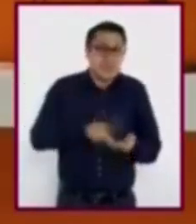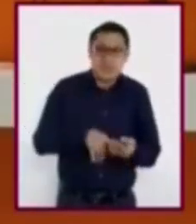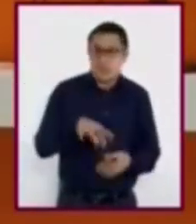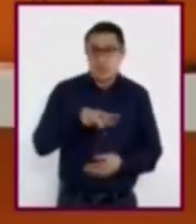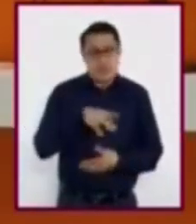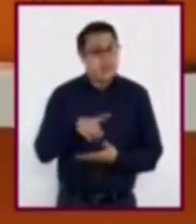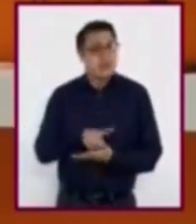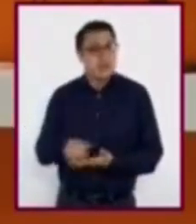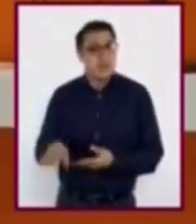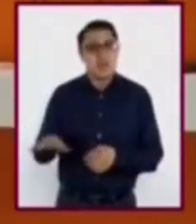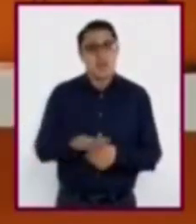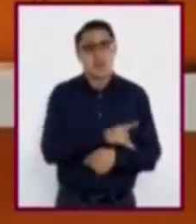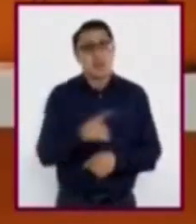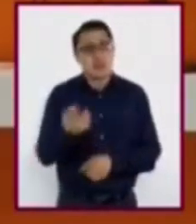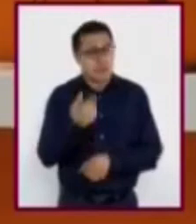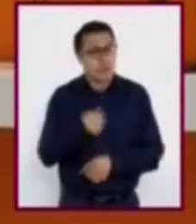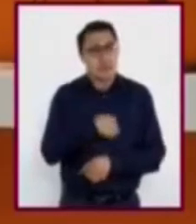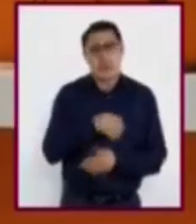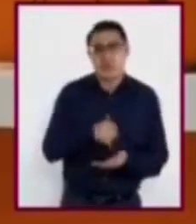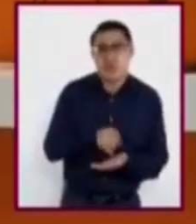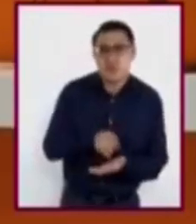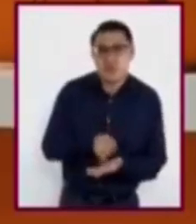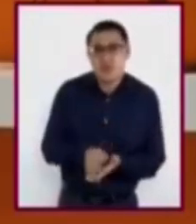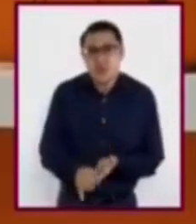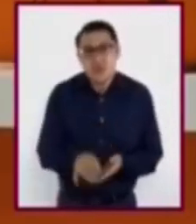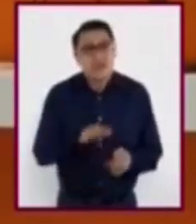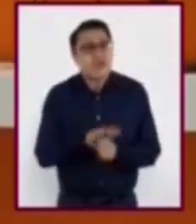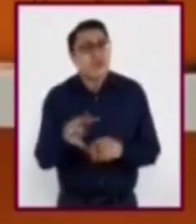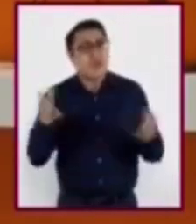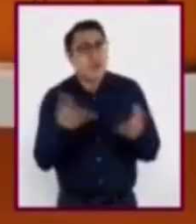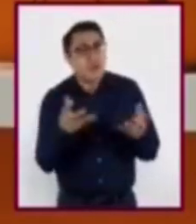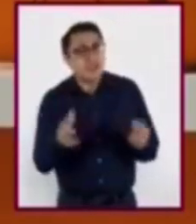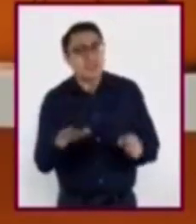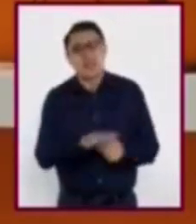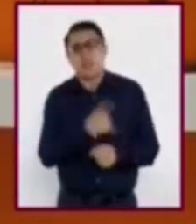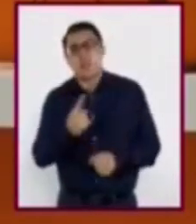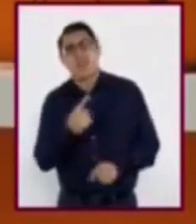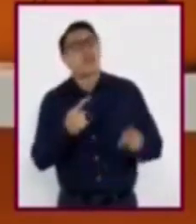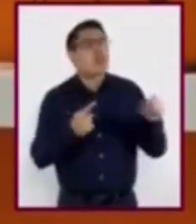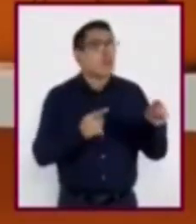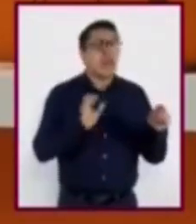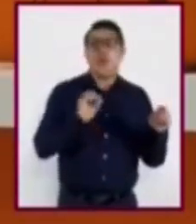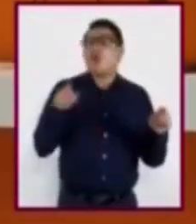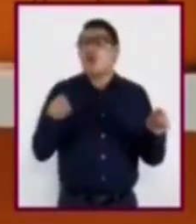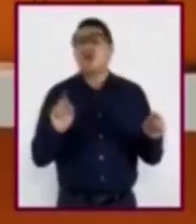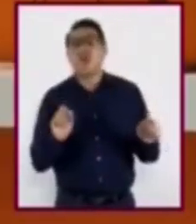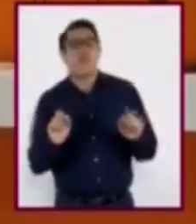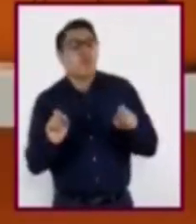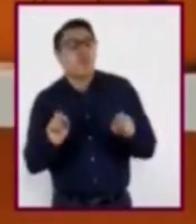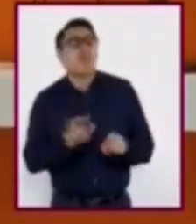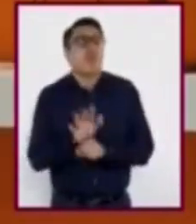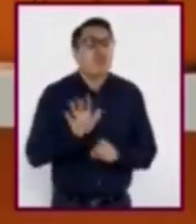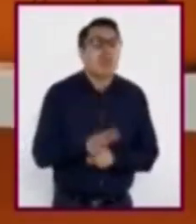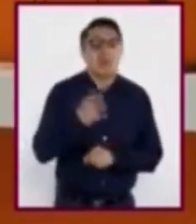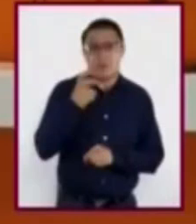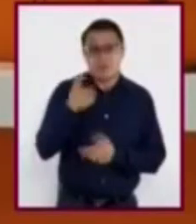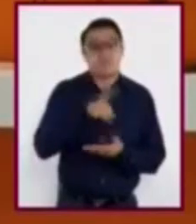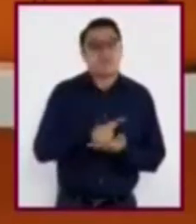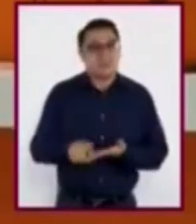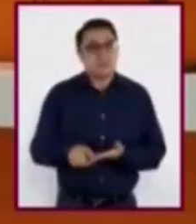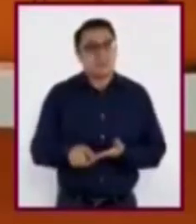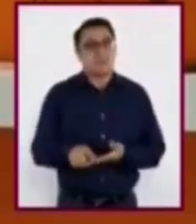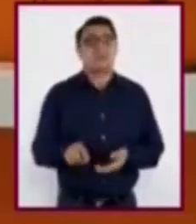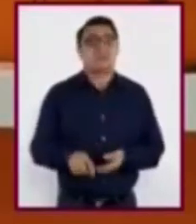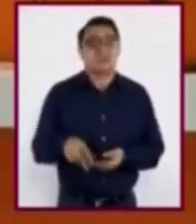podemos decidir qué hacer y por qué tomar tal o cual elección. Sin embargo, ejercer la libertad